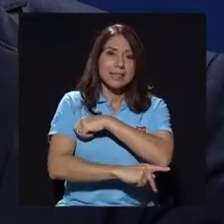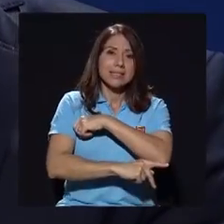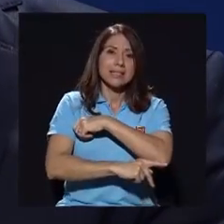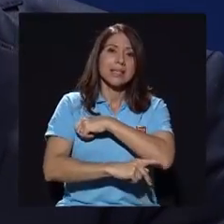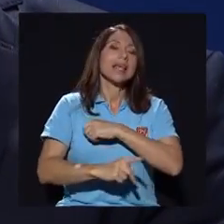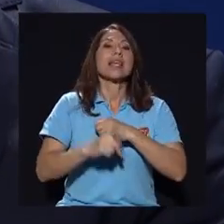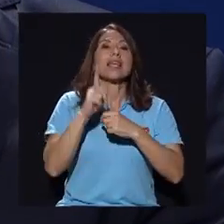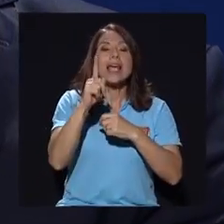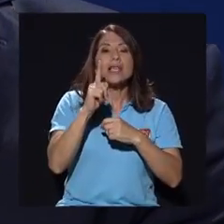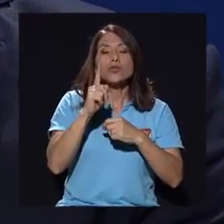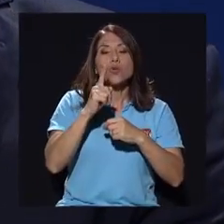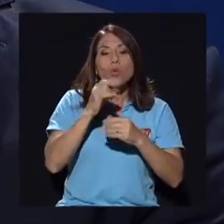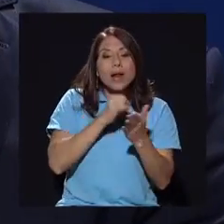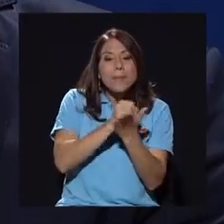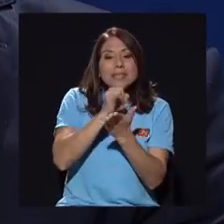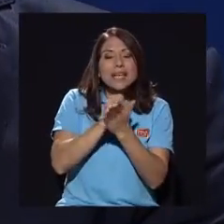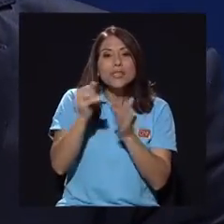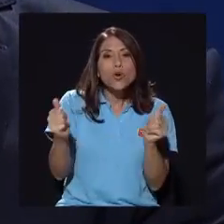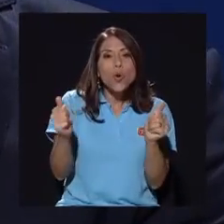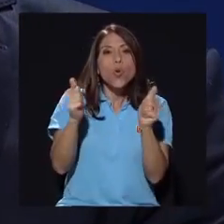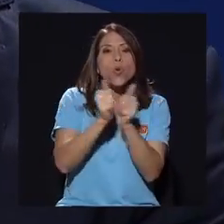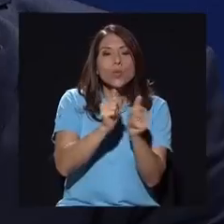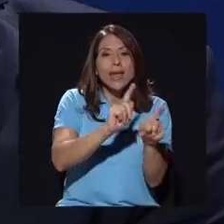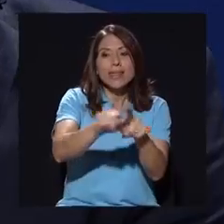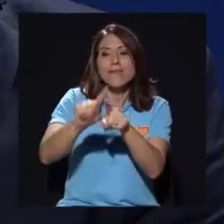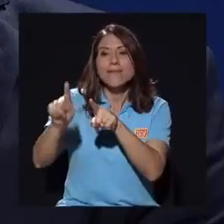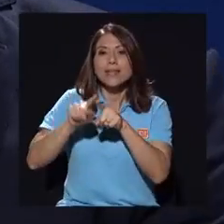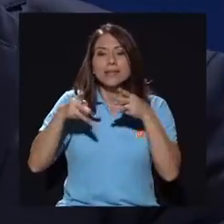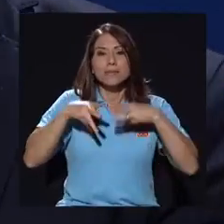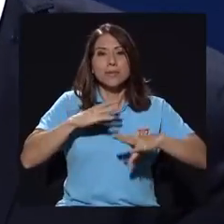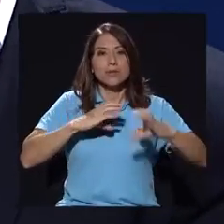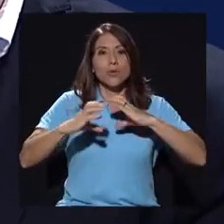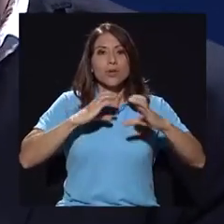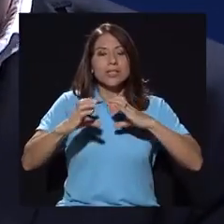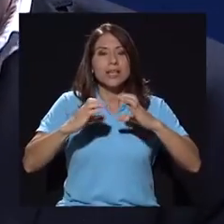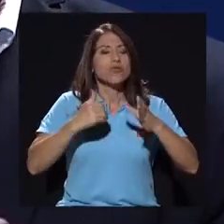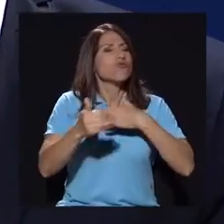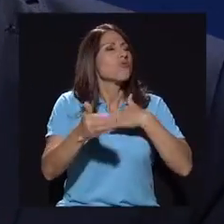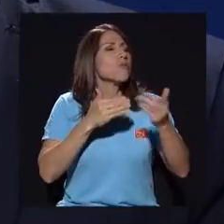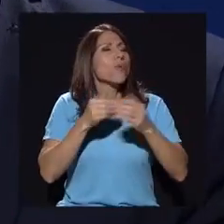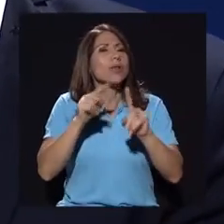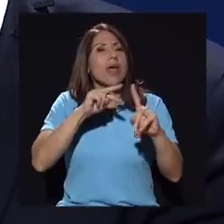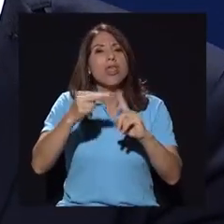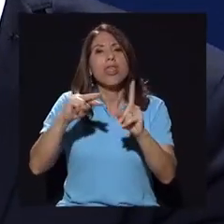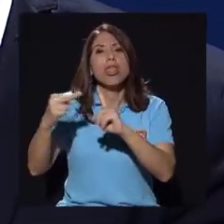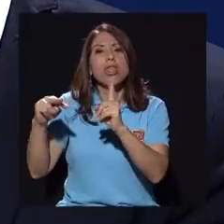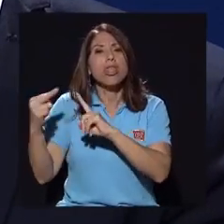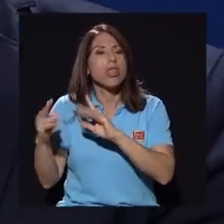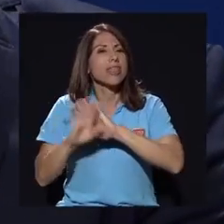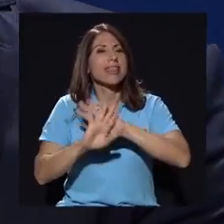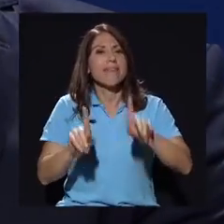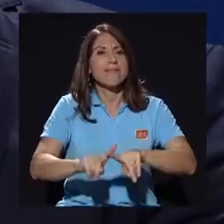investigación conjunta entre medios de comunicación, independientemente de los enfoques que tenga A, B o C o D, y que